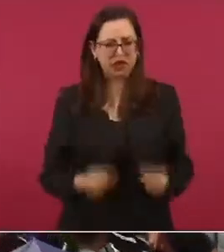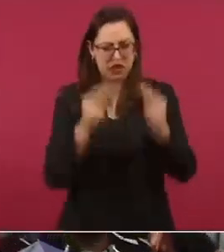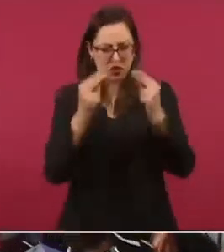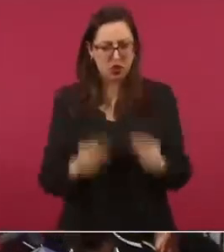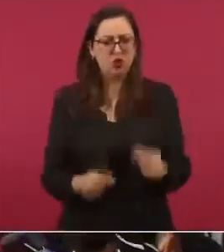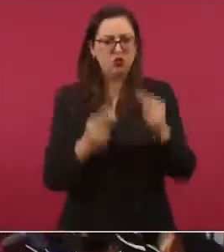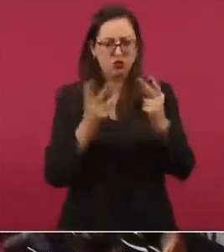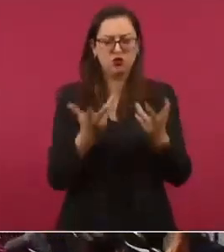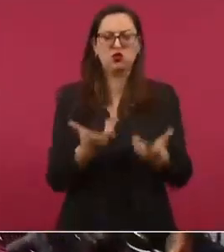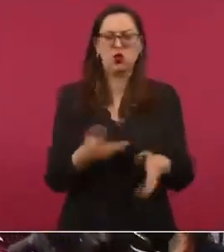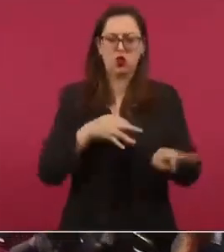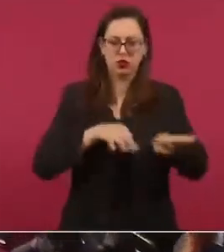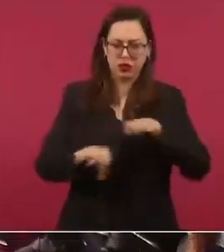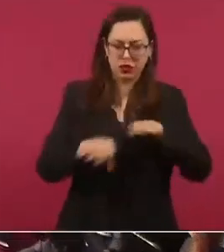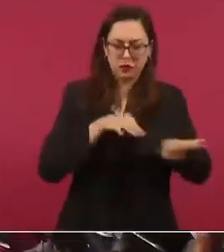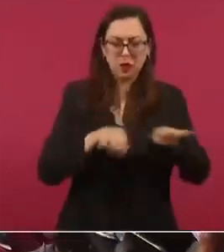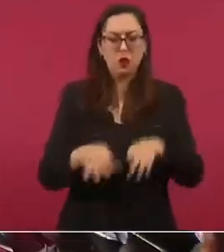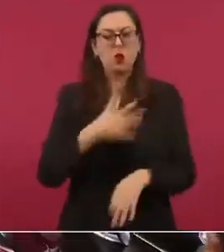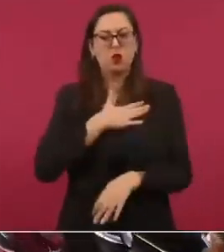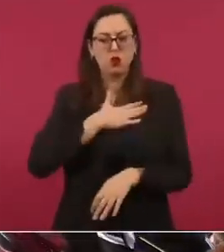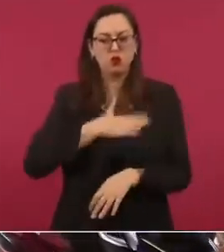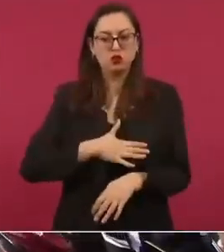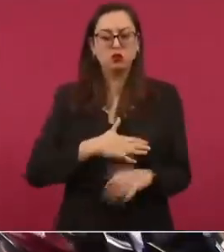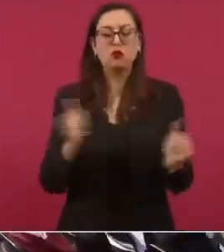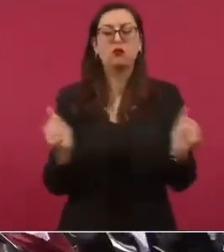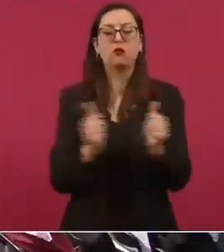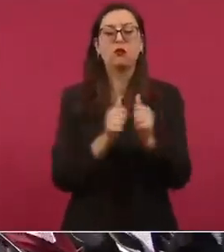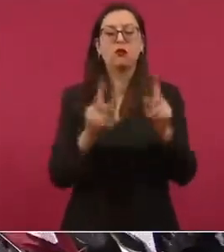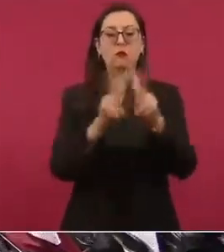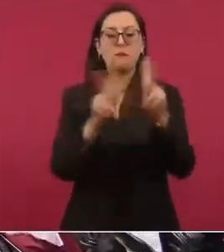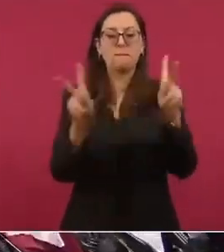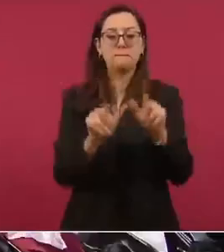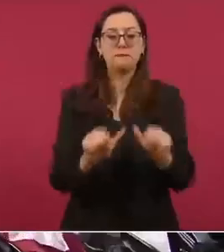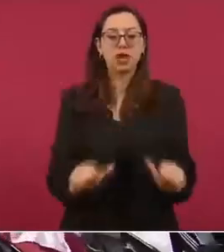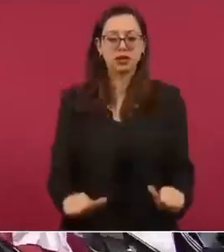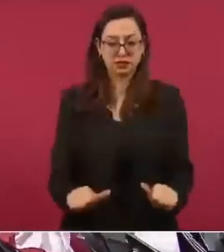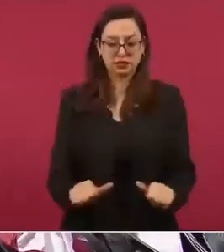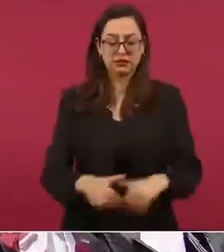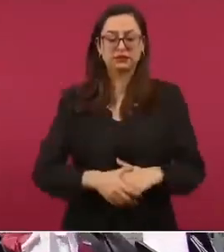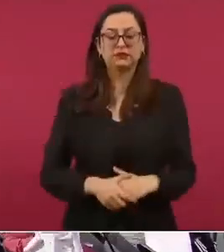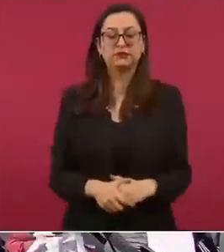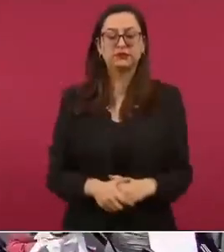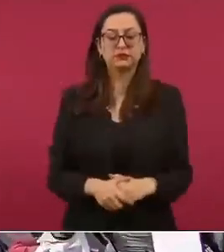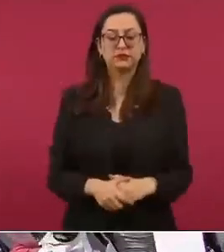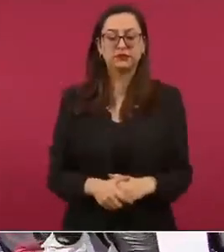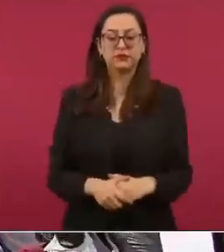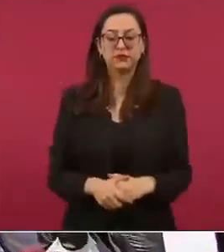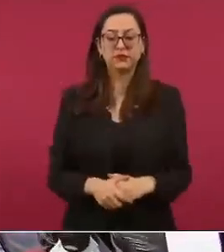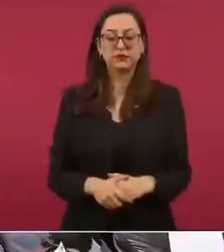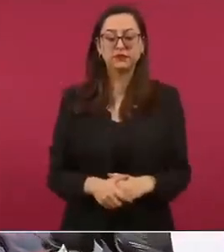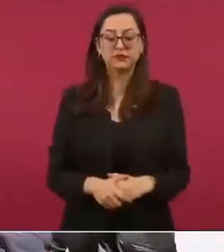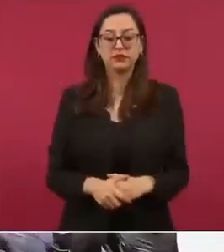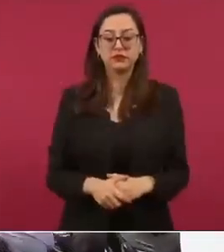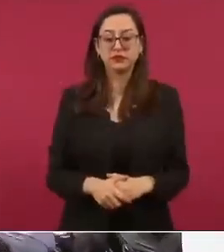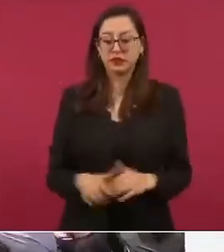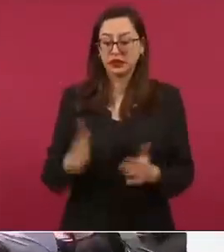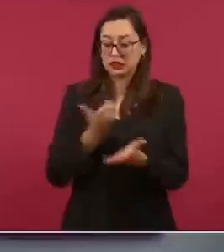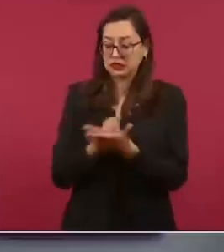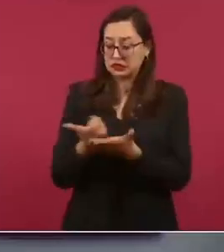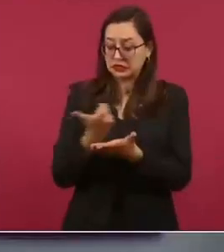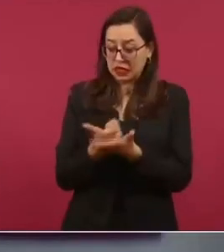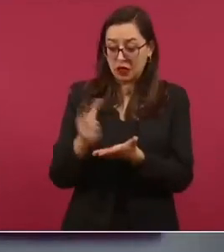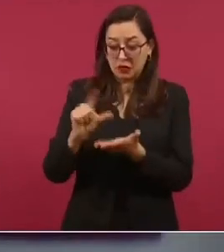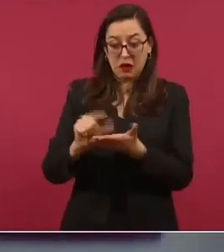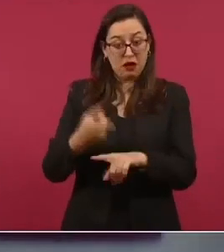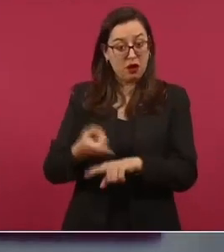justicia y paz el salario mínimo pasó